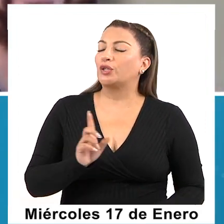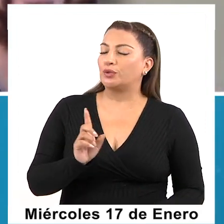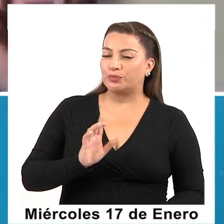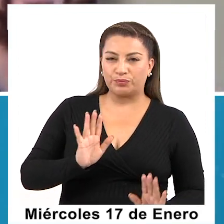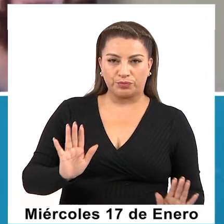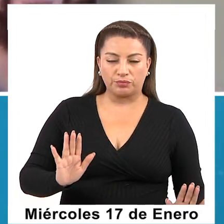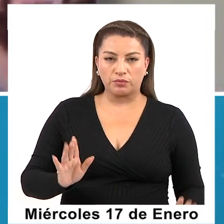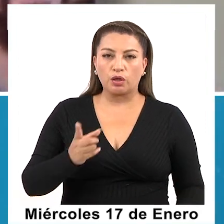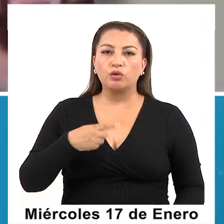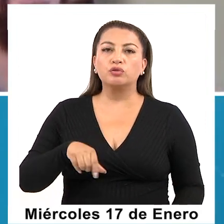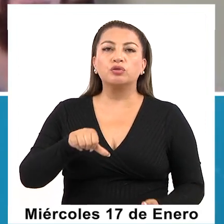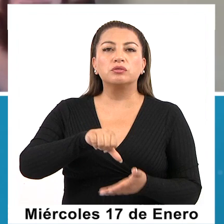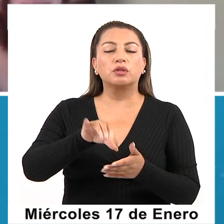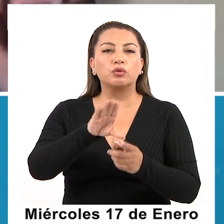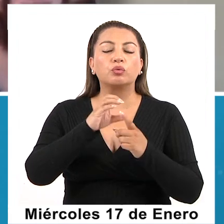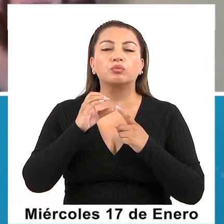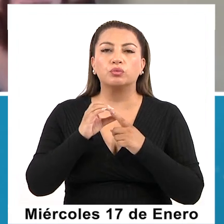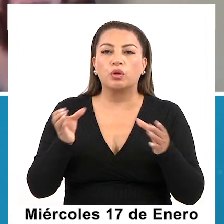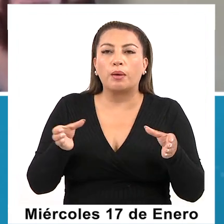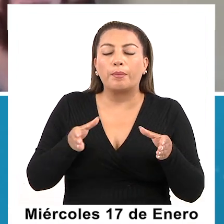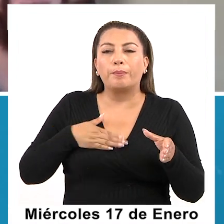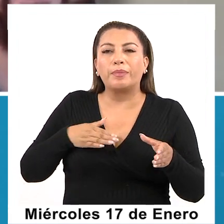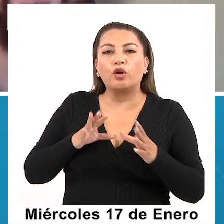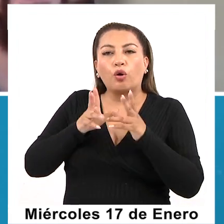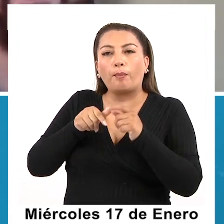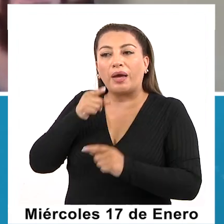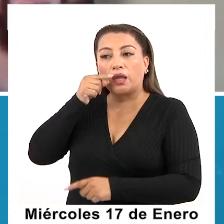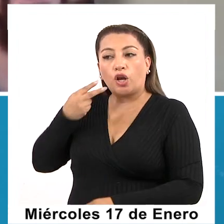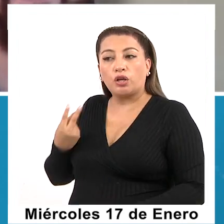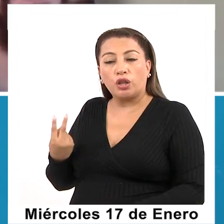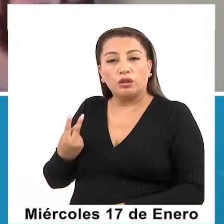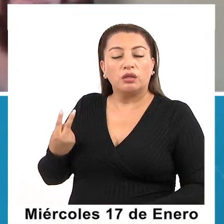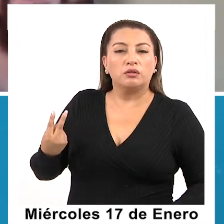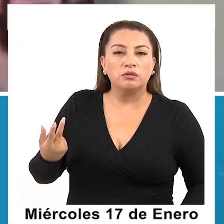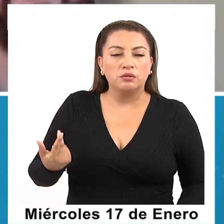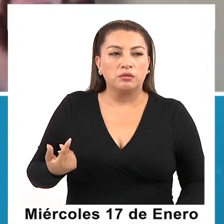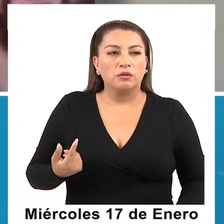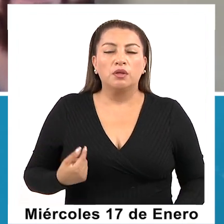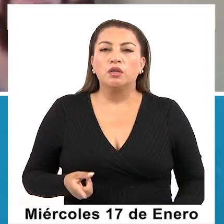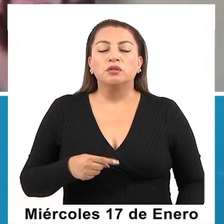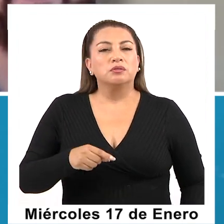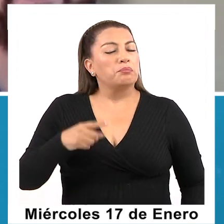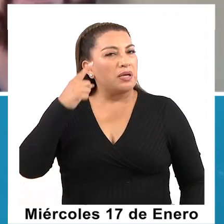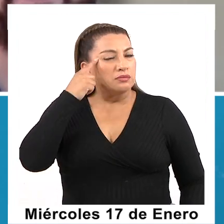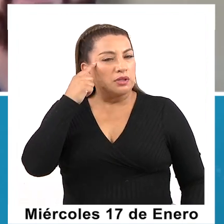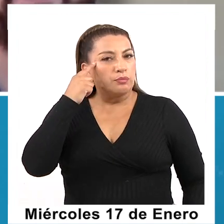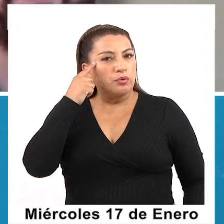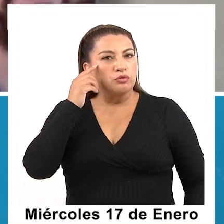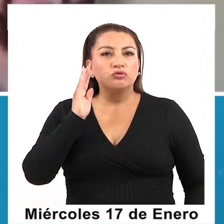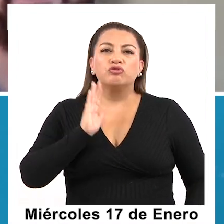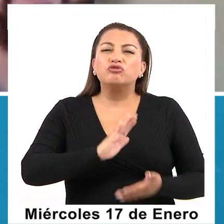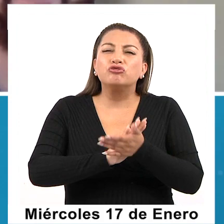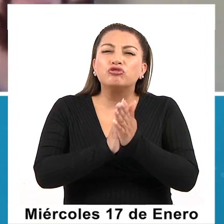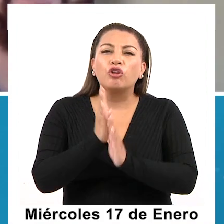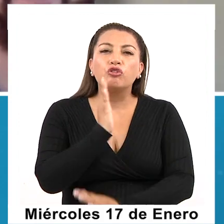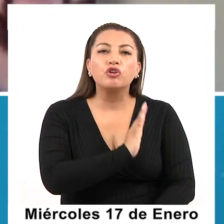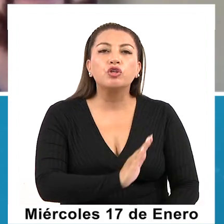como Centro Cultural con con mi colega, ¿cierto? Creemos firmemente en que todo niño puede aprender.